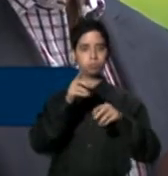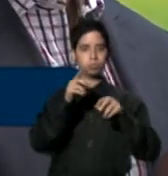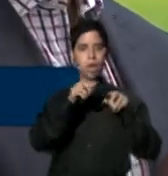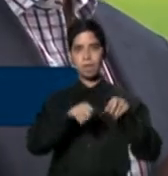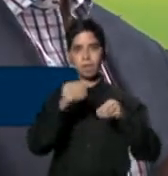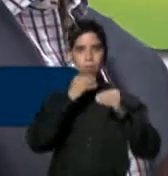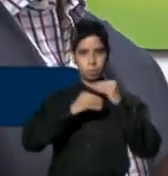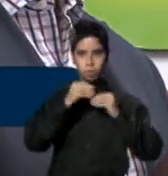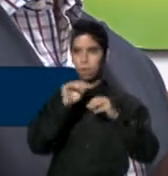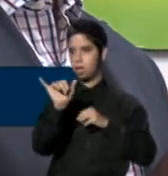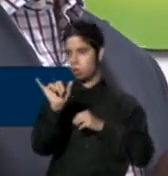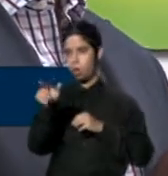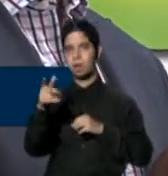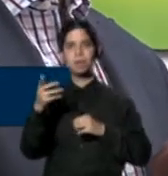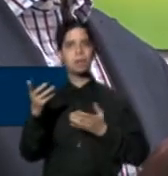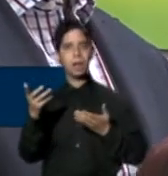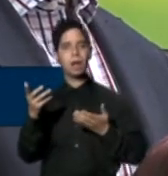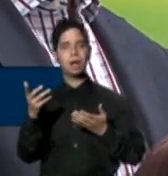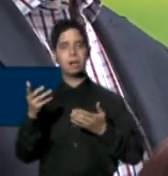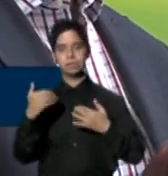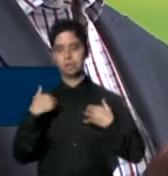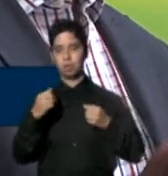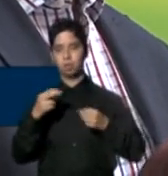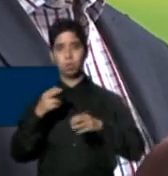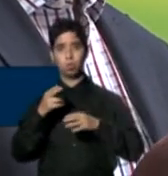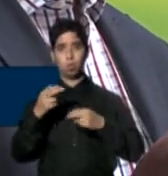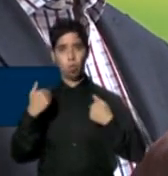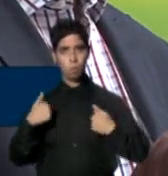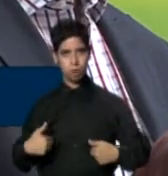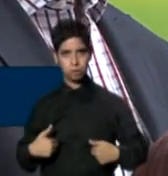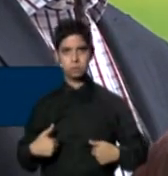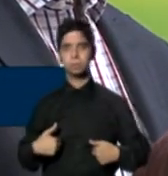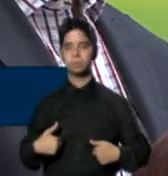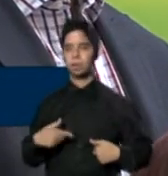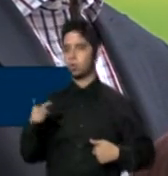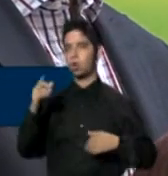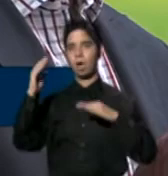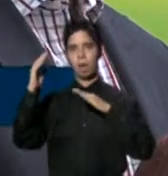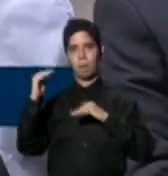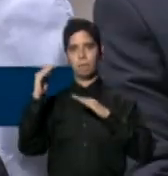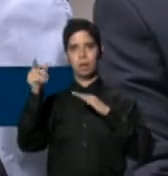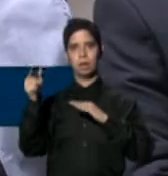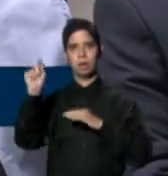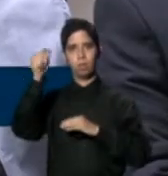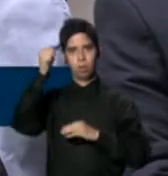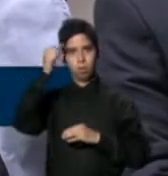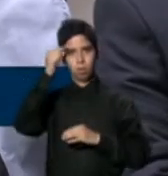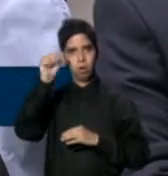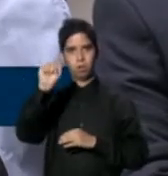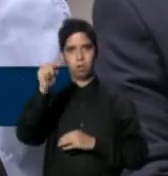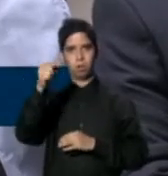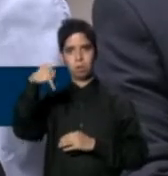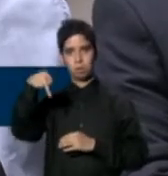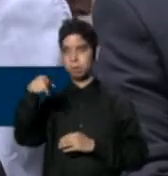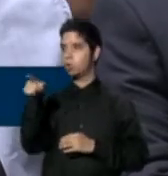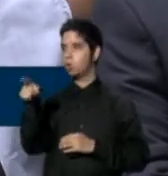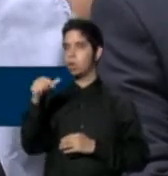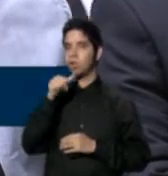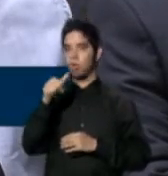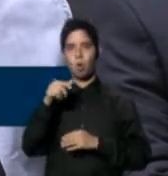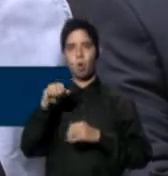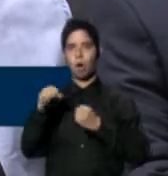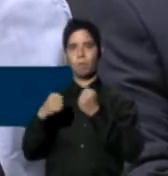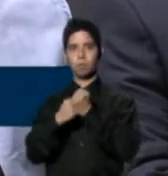esperan que el gobernador Alejandro García Padilla deje sin efecto la aspergación aérea, de lo contrario estarán dispuestos a acudir